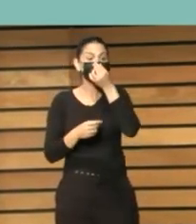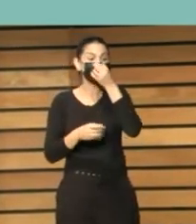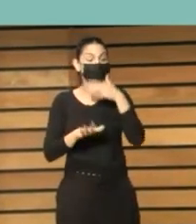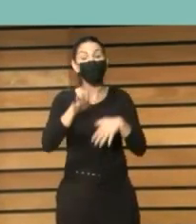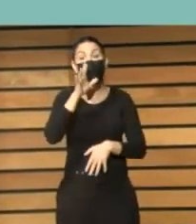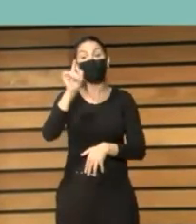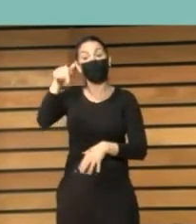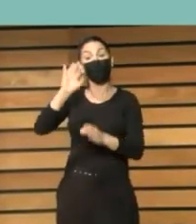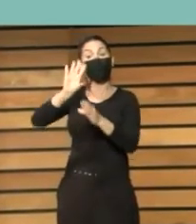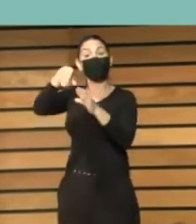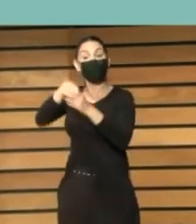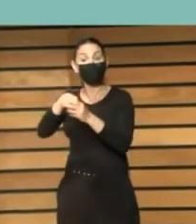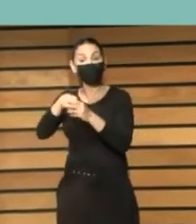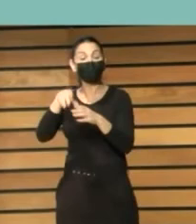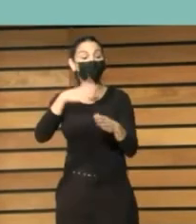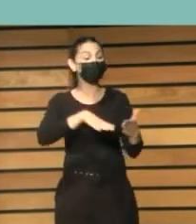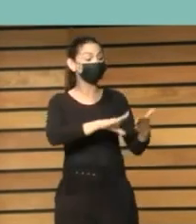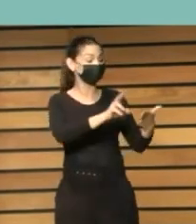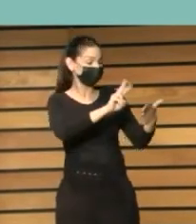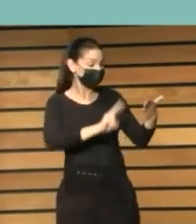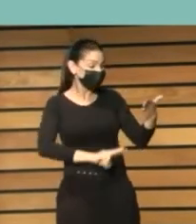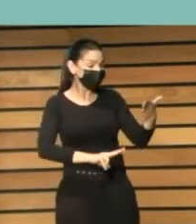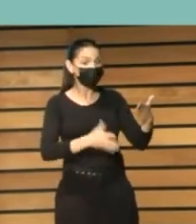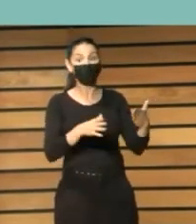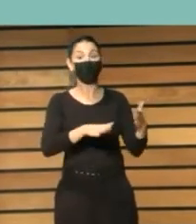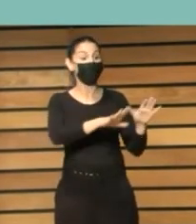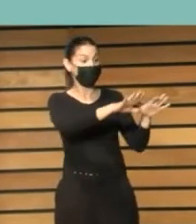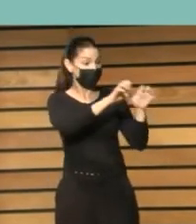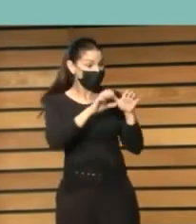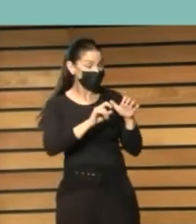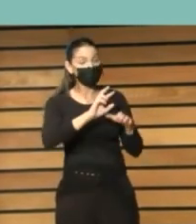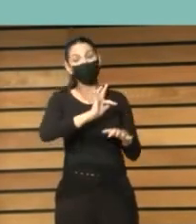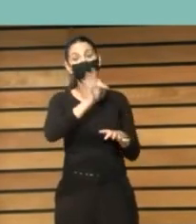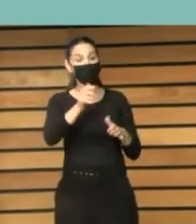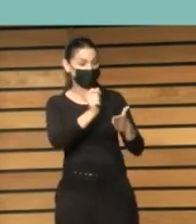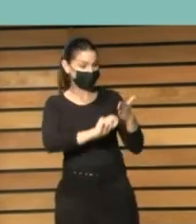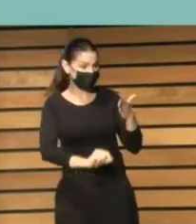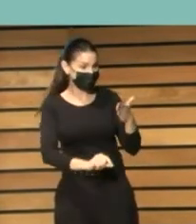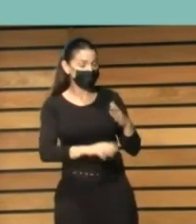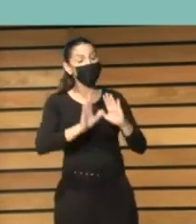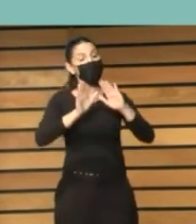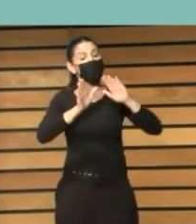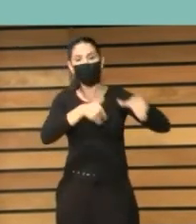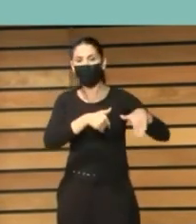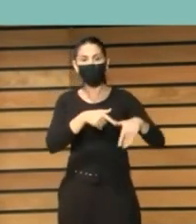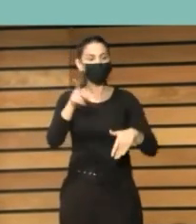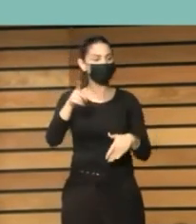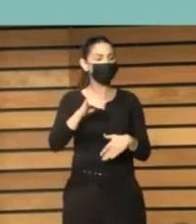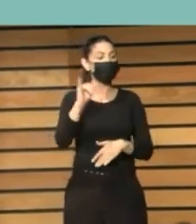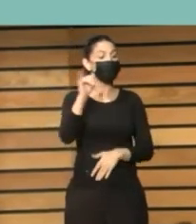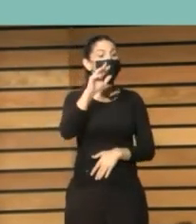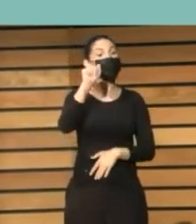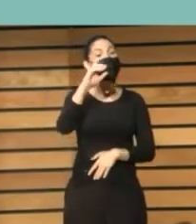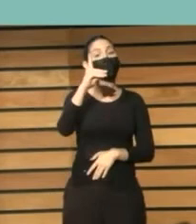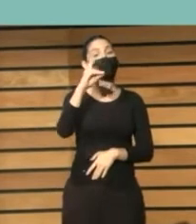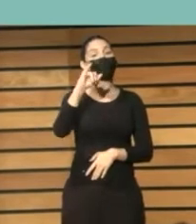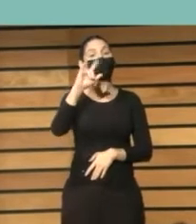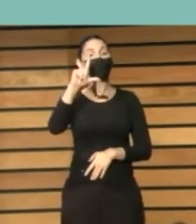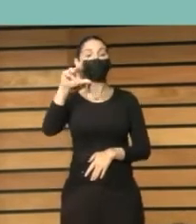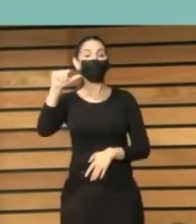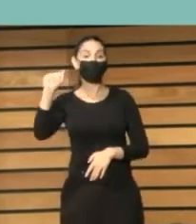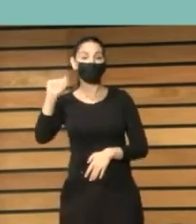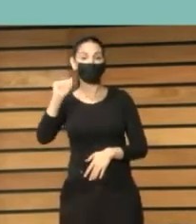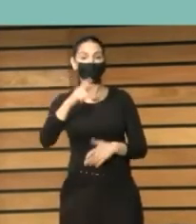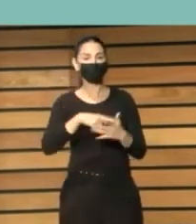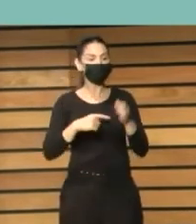esta sesión de biblioteca humana y por último está Jadilla Jadilla participó en nuestro proyecto